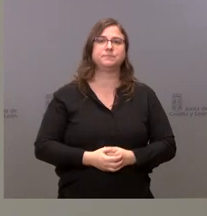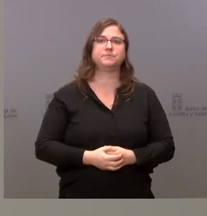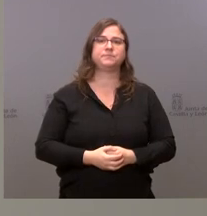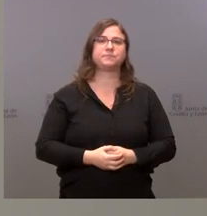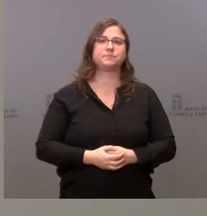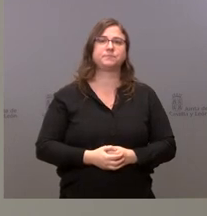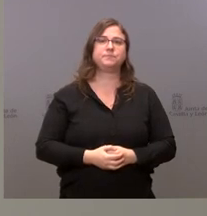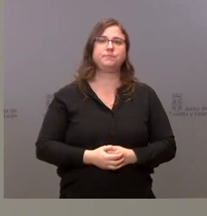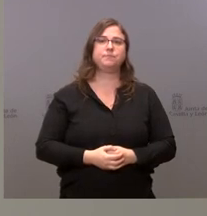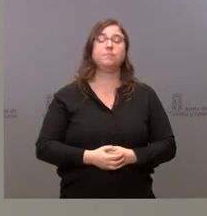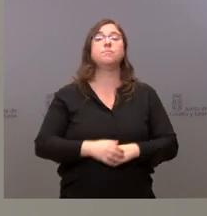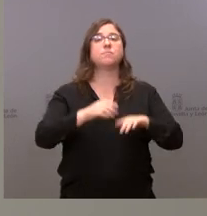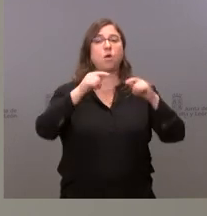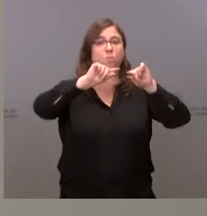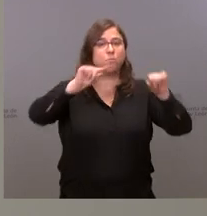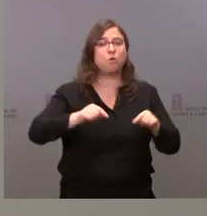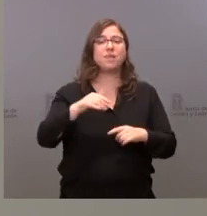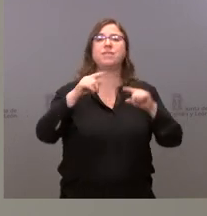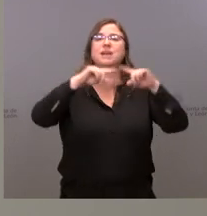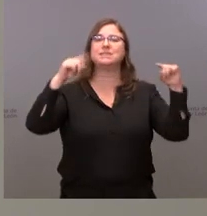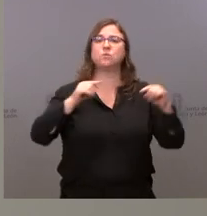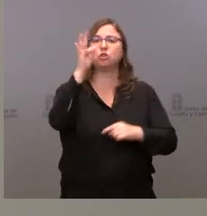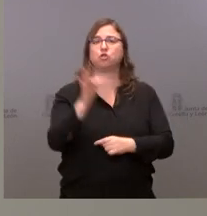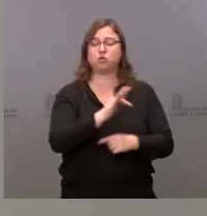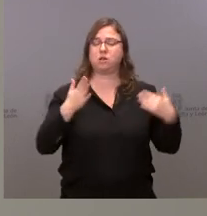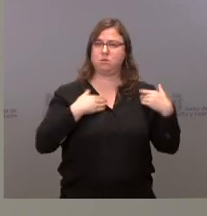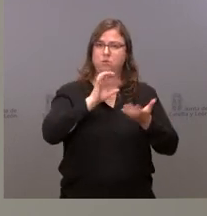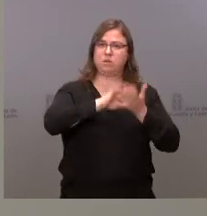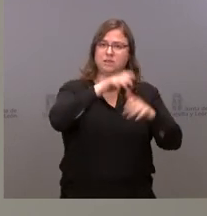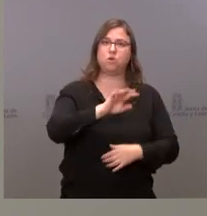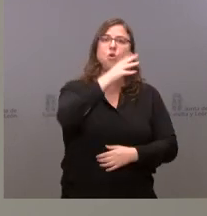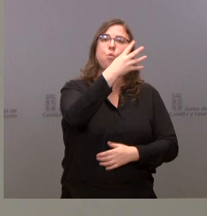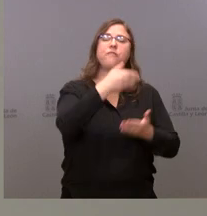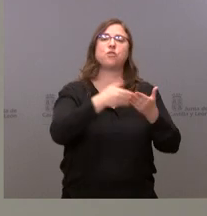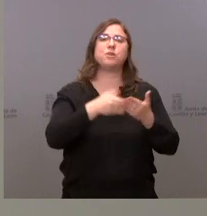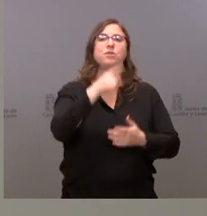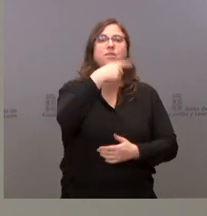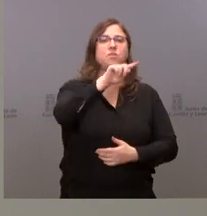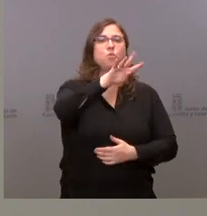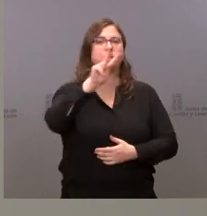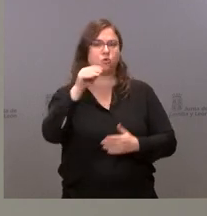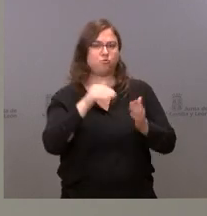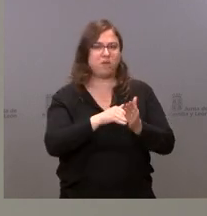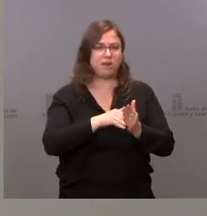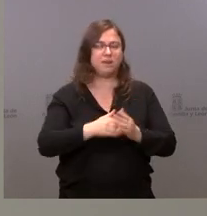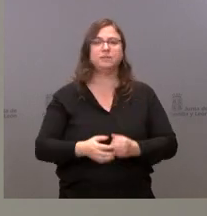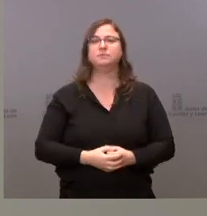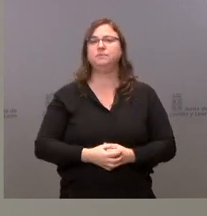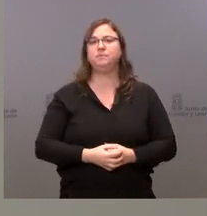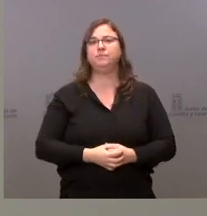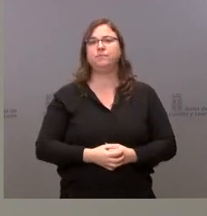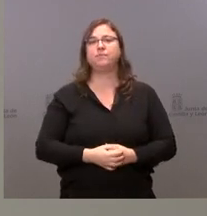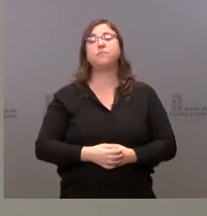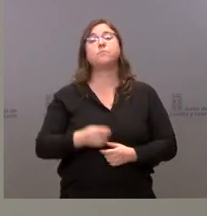,33 euros, para la provincia de Segovia una inversión de la aportación de la Junta de 4.142.826,89,